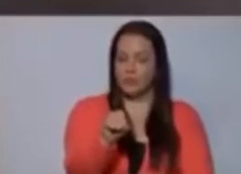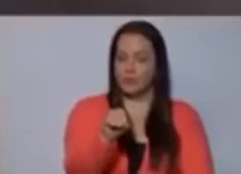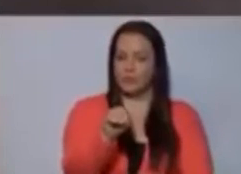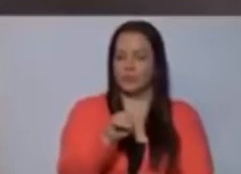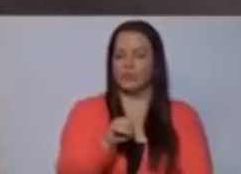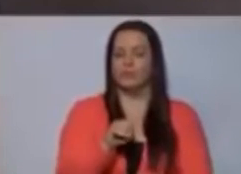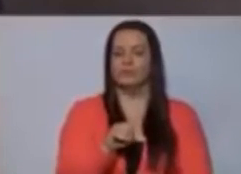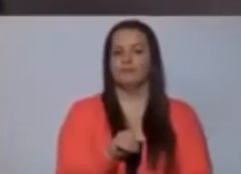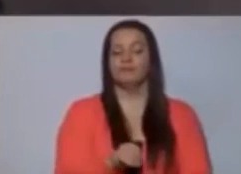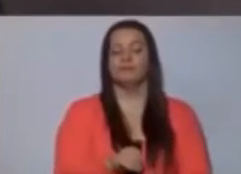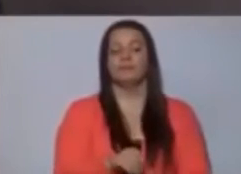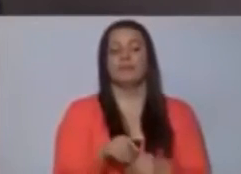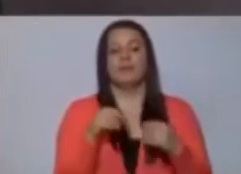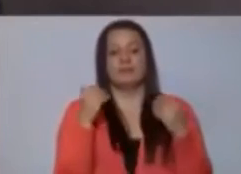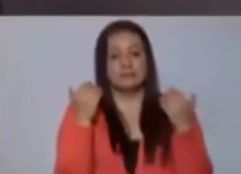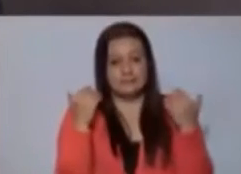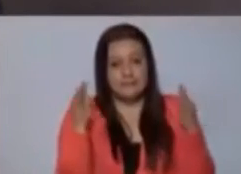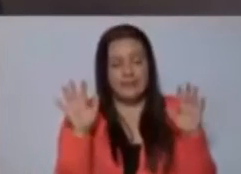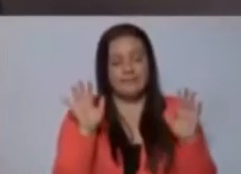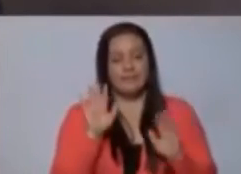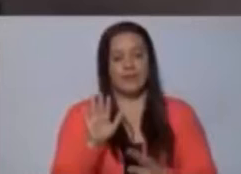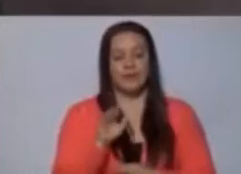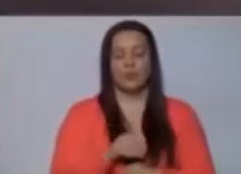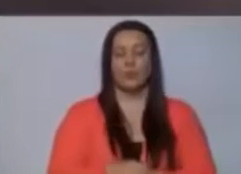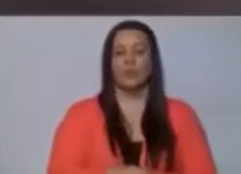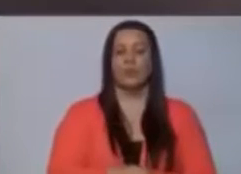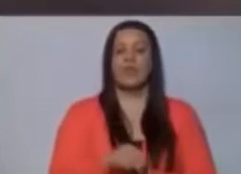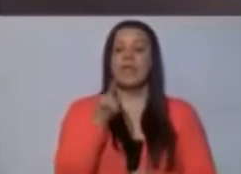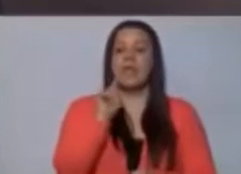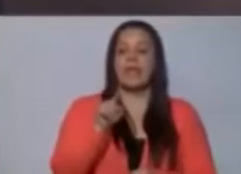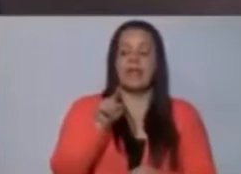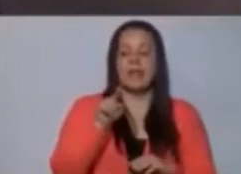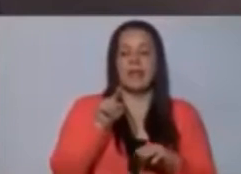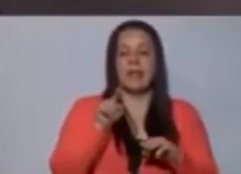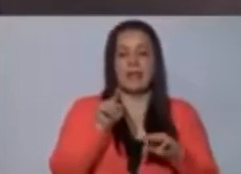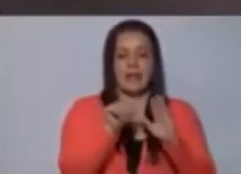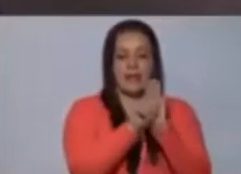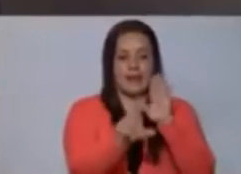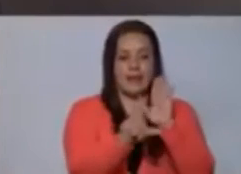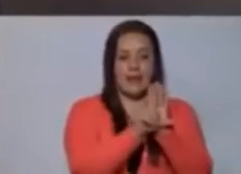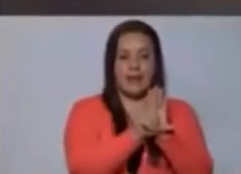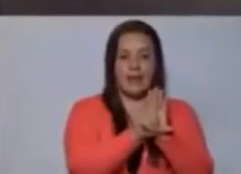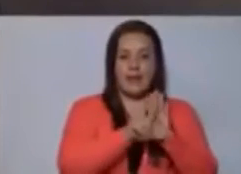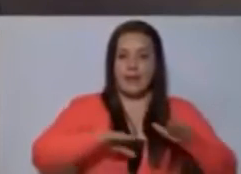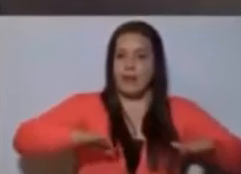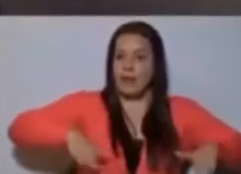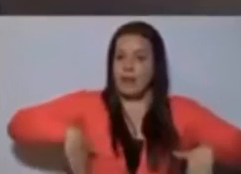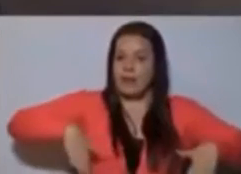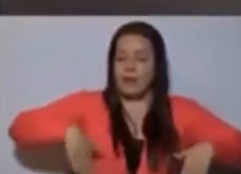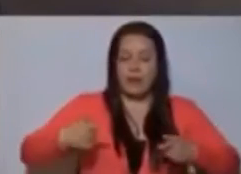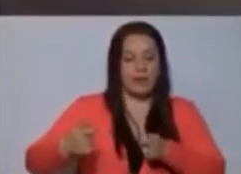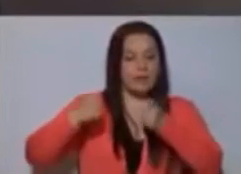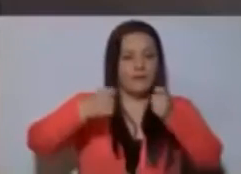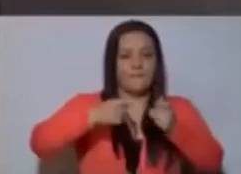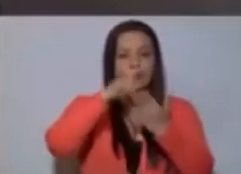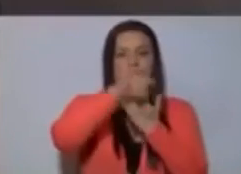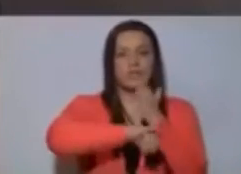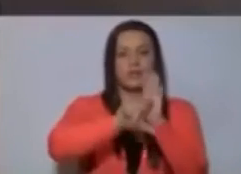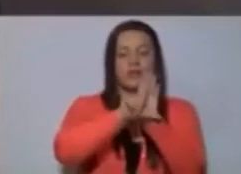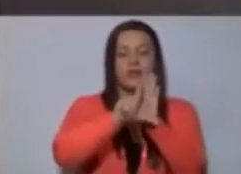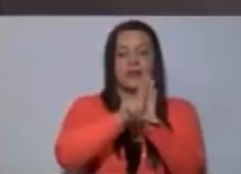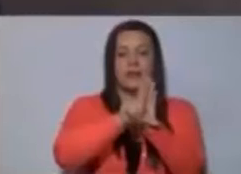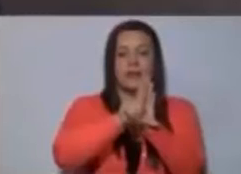Sin embargo, el Poder Ejecutivo no presentó el proyecto de ley de